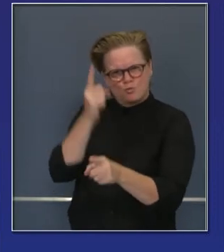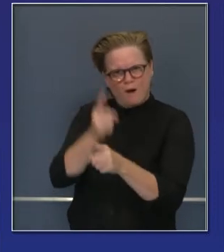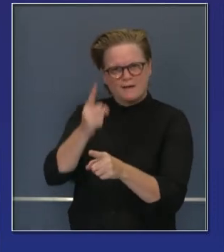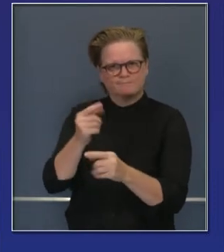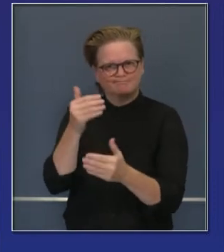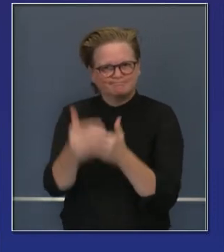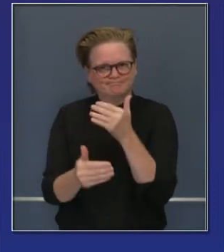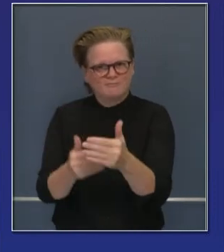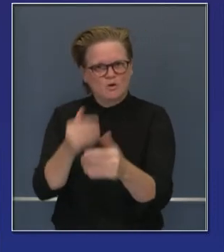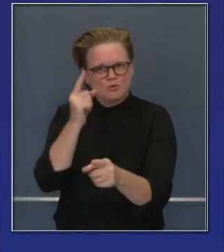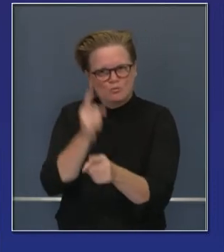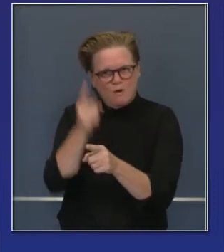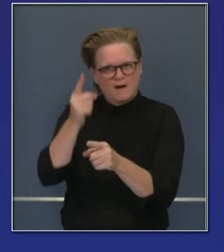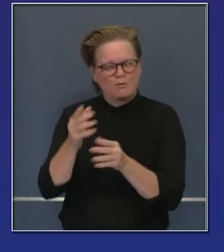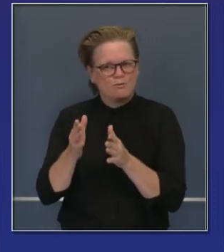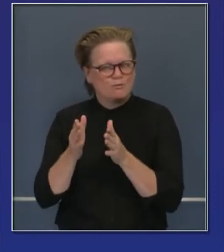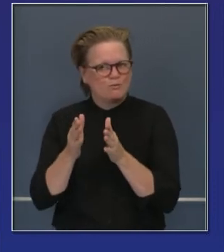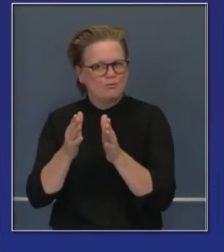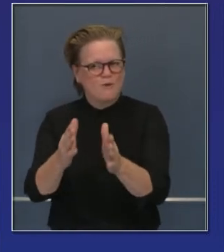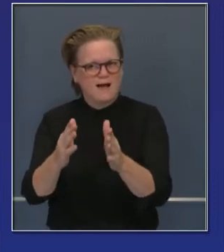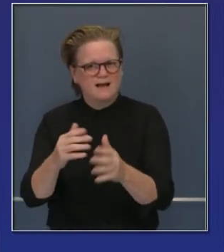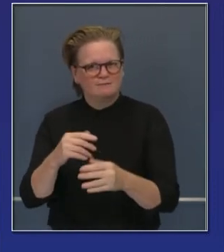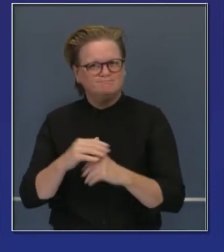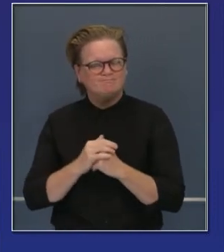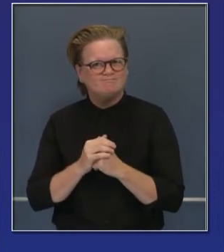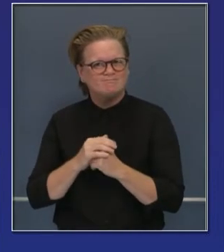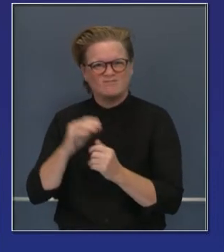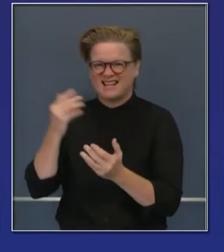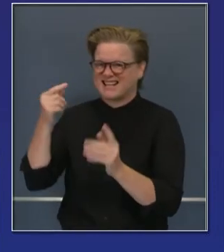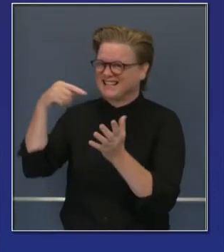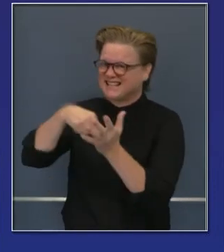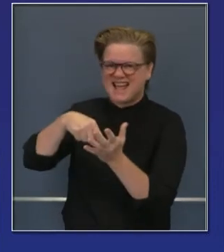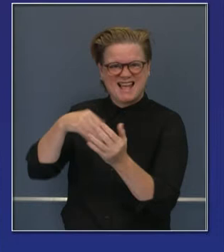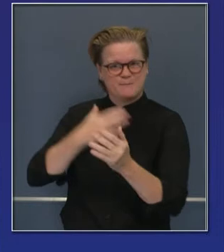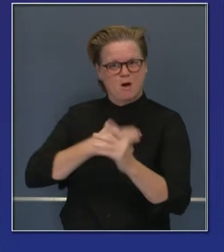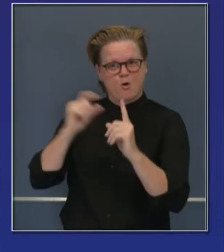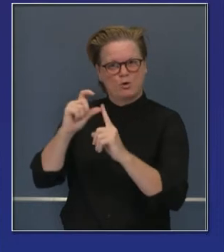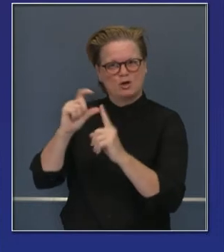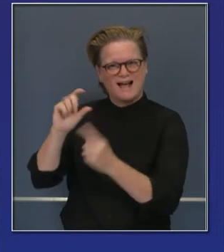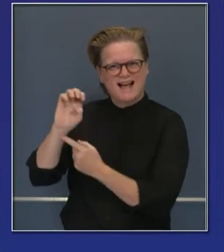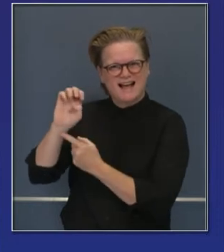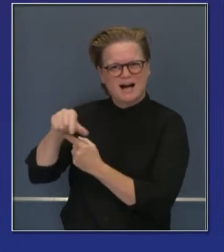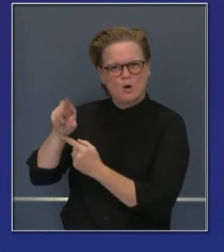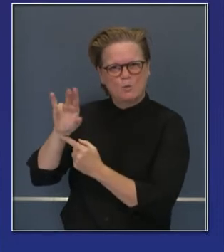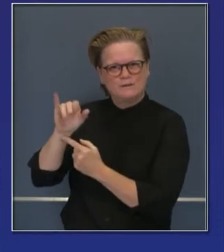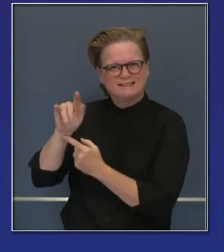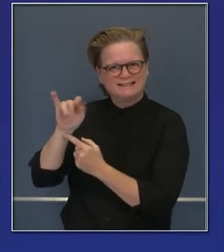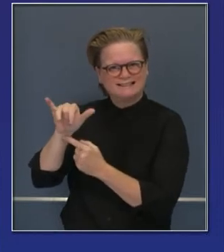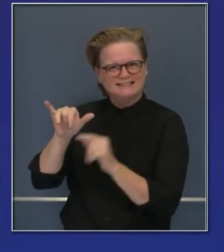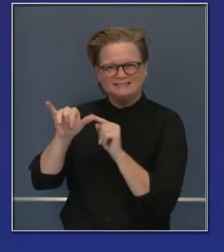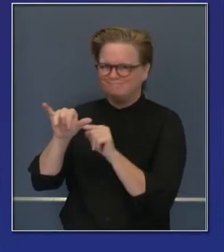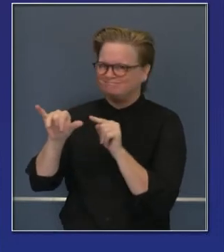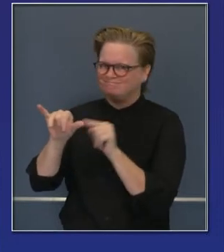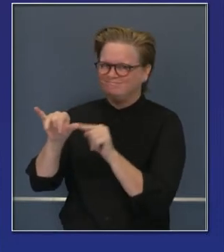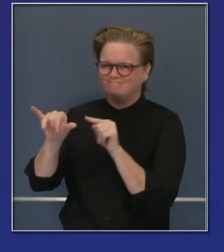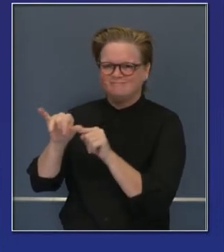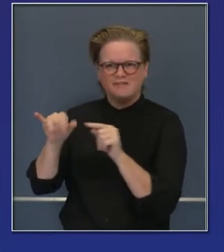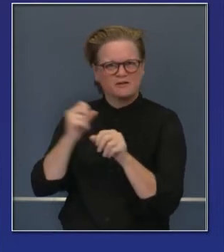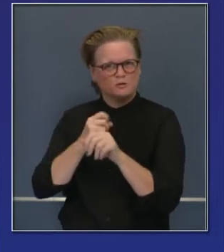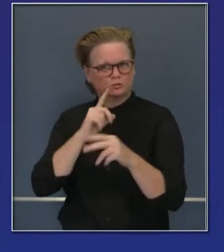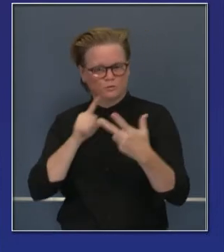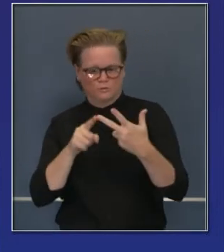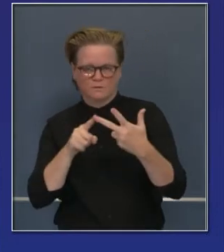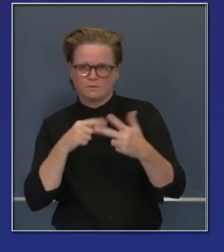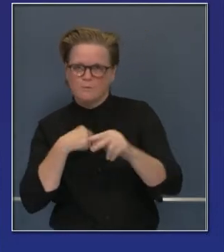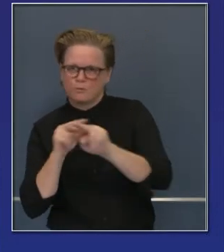Queremos realmente cumplir con nuestra promesa de ser equitativos en la distribución de las vacunas. Y por eso es tan importante ese comité.